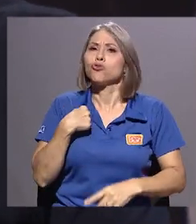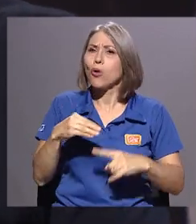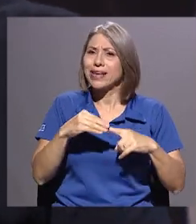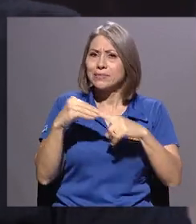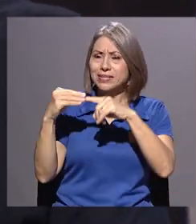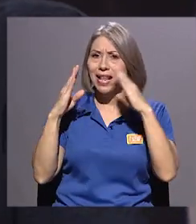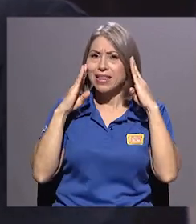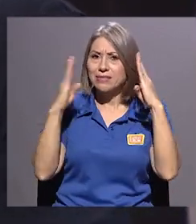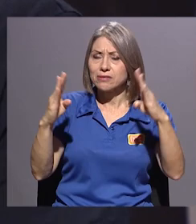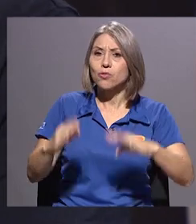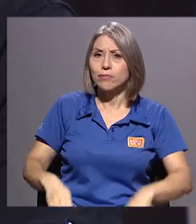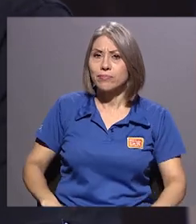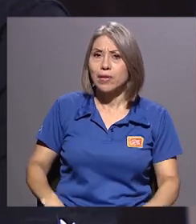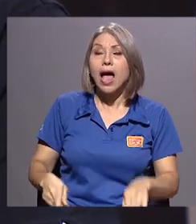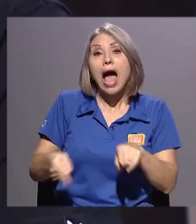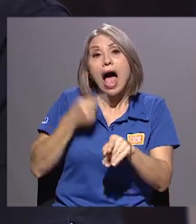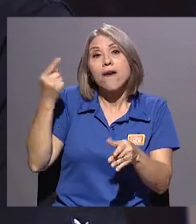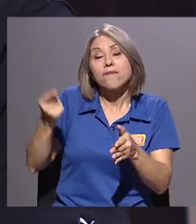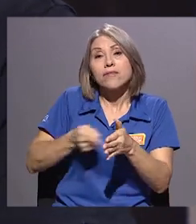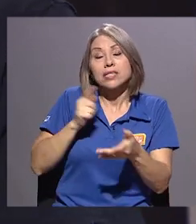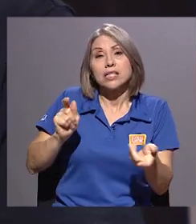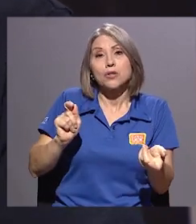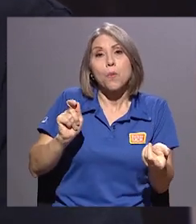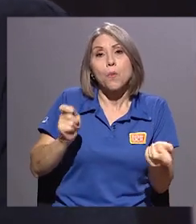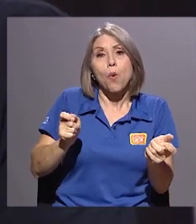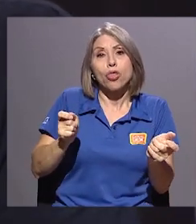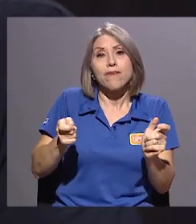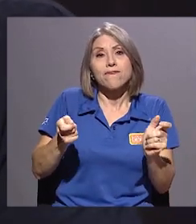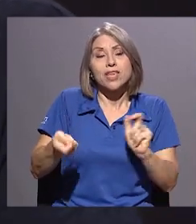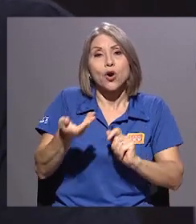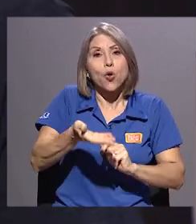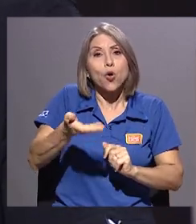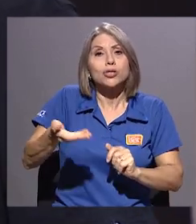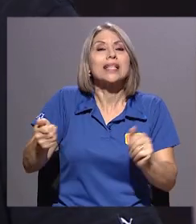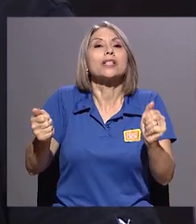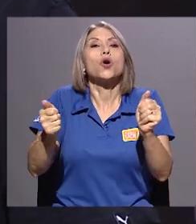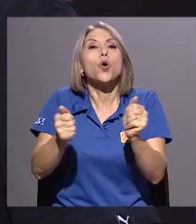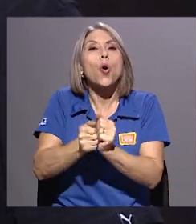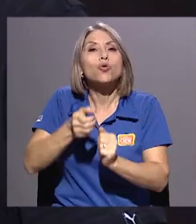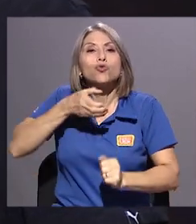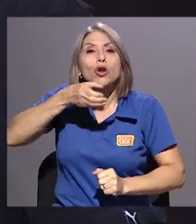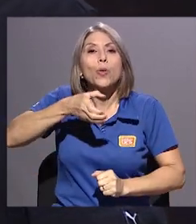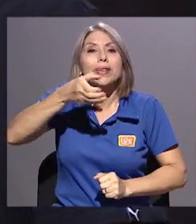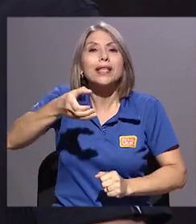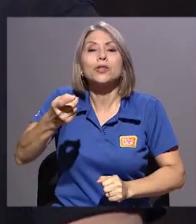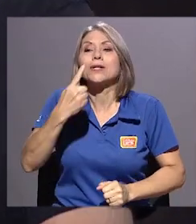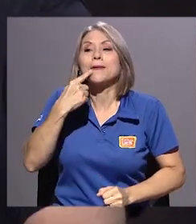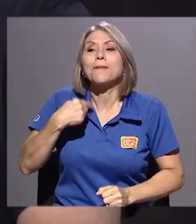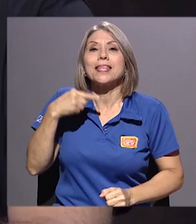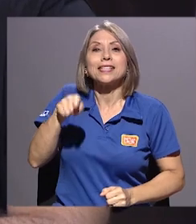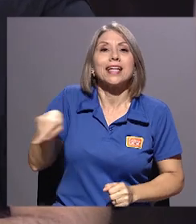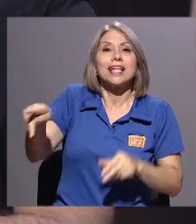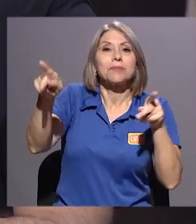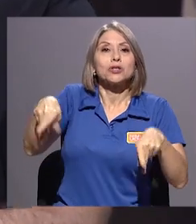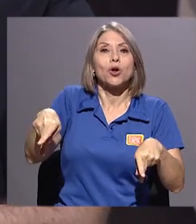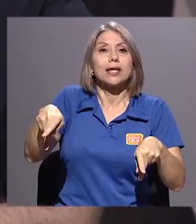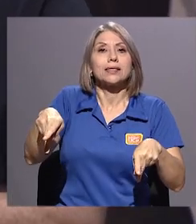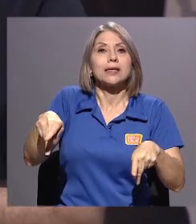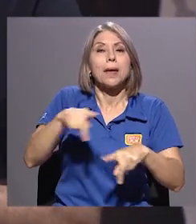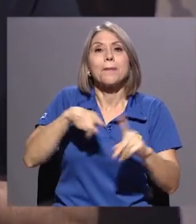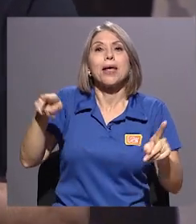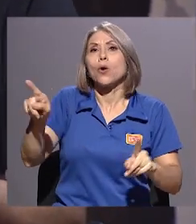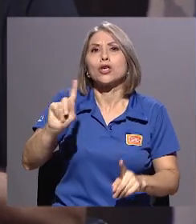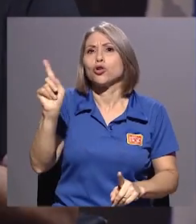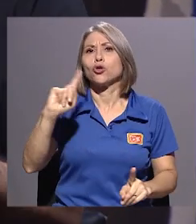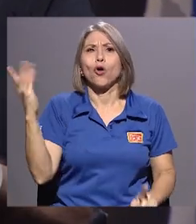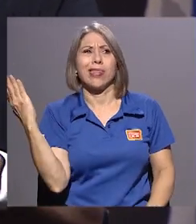atención. Y es más, a veces modifico cosas a partir de recomendaciones indirectas del público. No es que, mira Fabián, ¿por qué no te